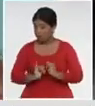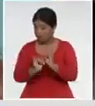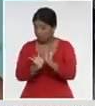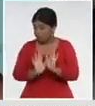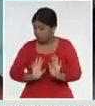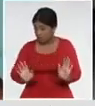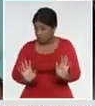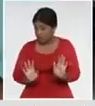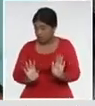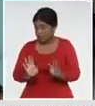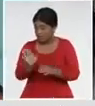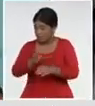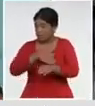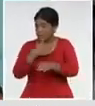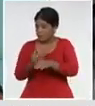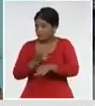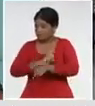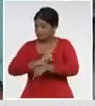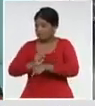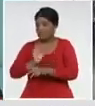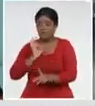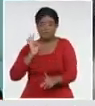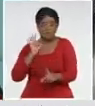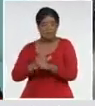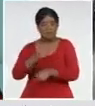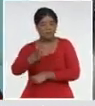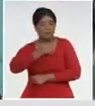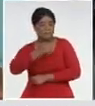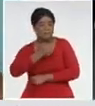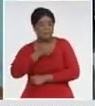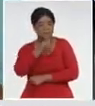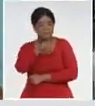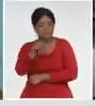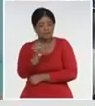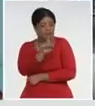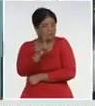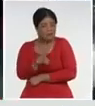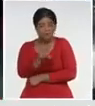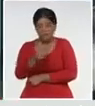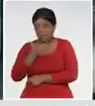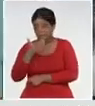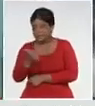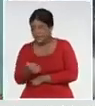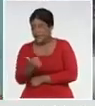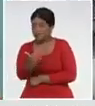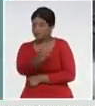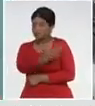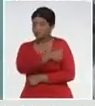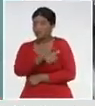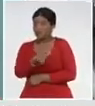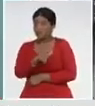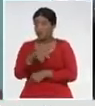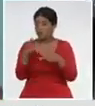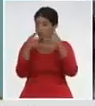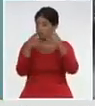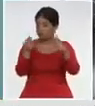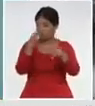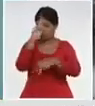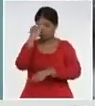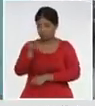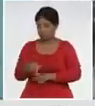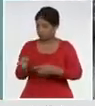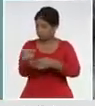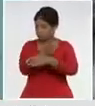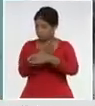algunos minutos comenzaremos a entrevistar a los voluntarios, también a cada uno de los expertos que acompañan este proceso. Por supuesto,